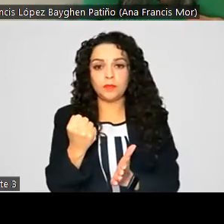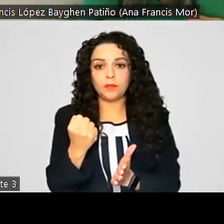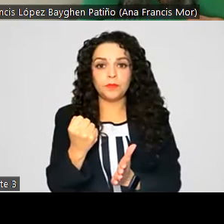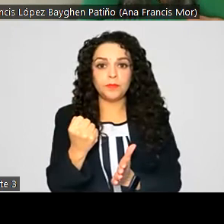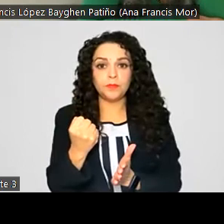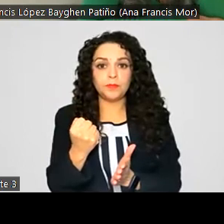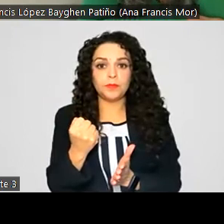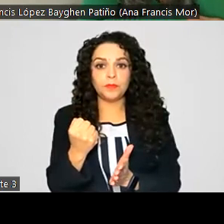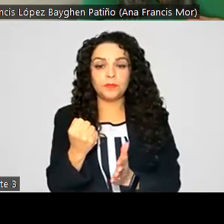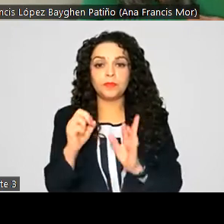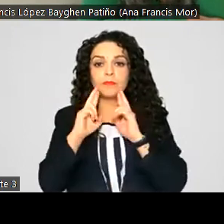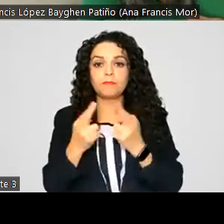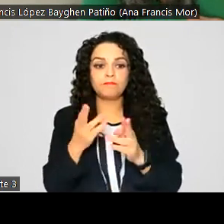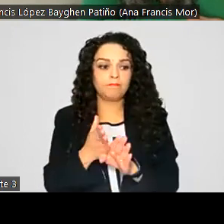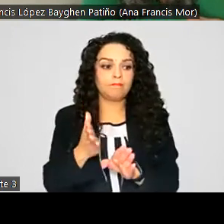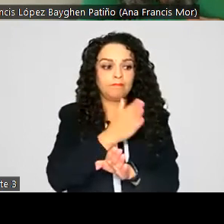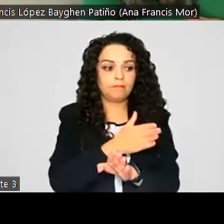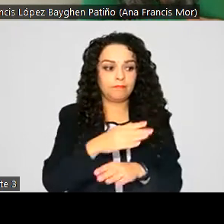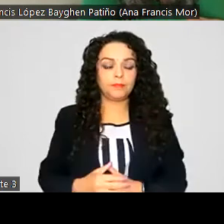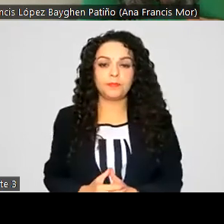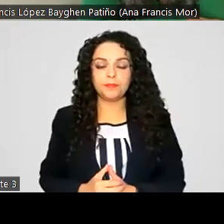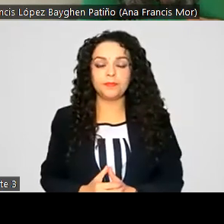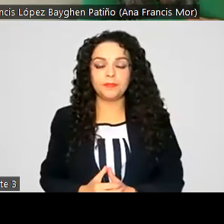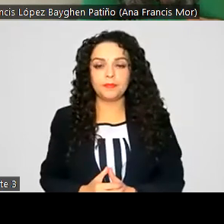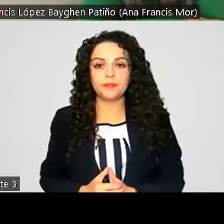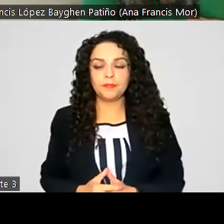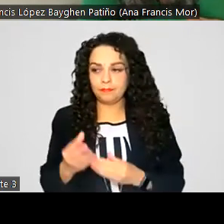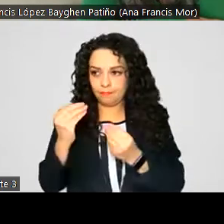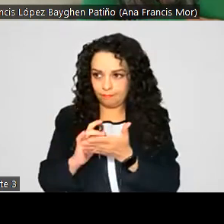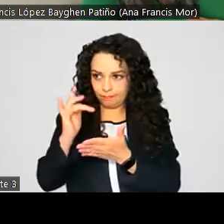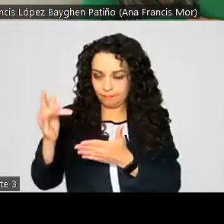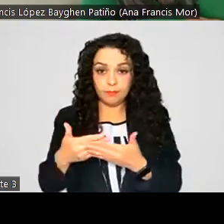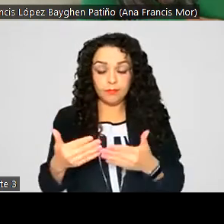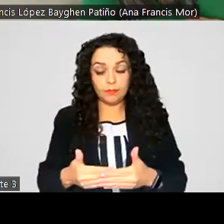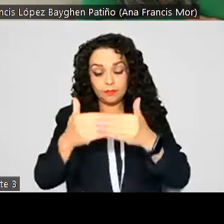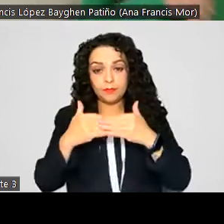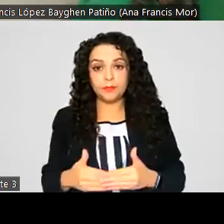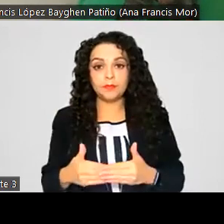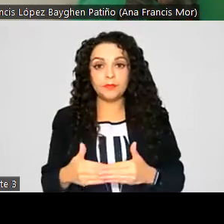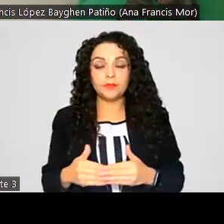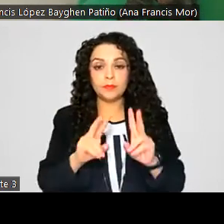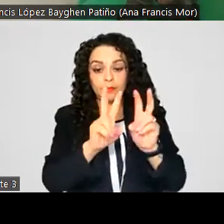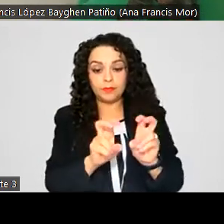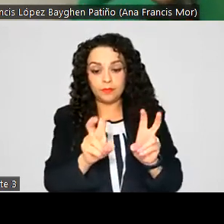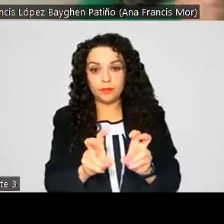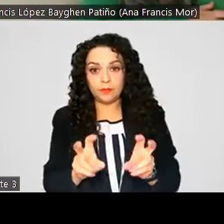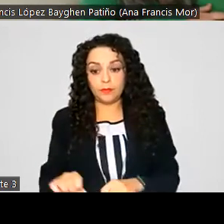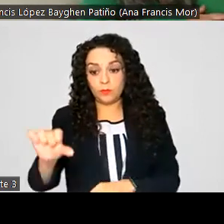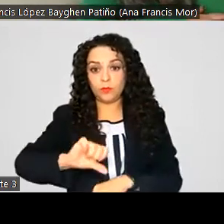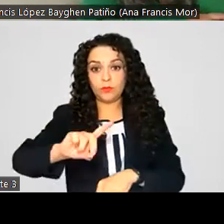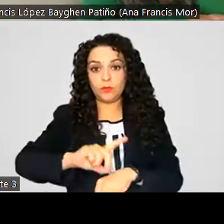sesión anterior. Muchísimas gracias. Ahora sí, continuando con el orden del día que rige los trabajos de esta sesión,